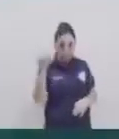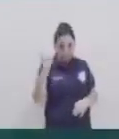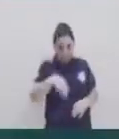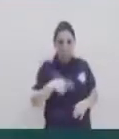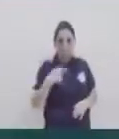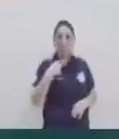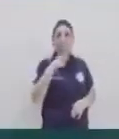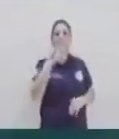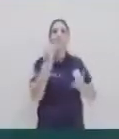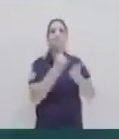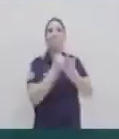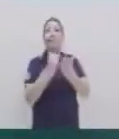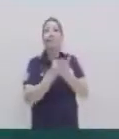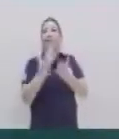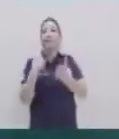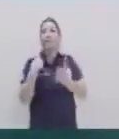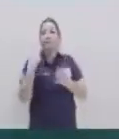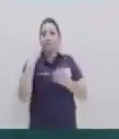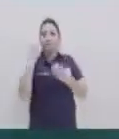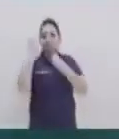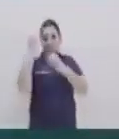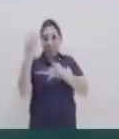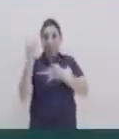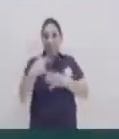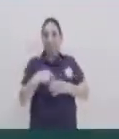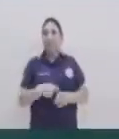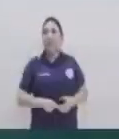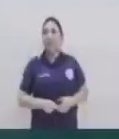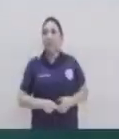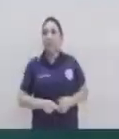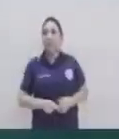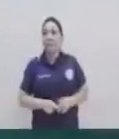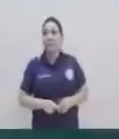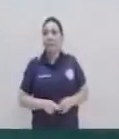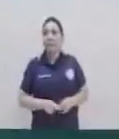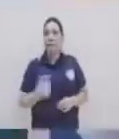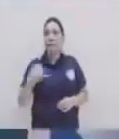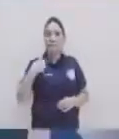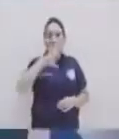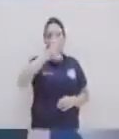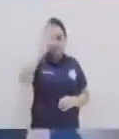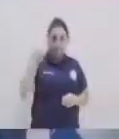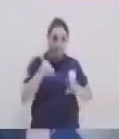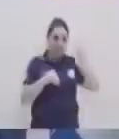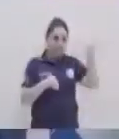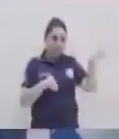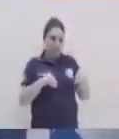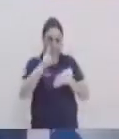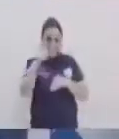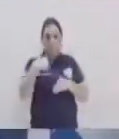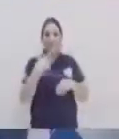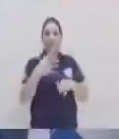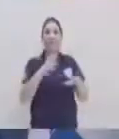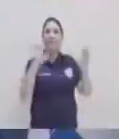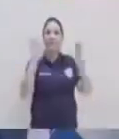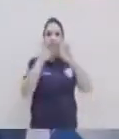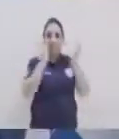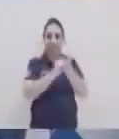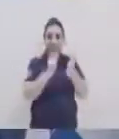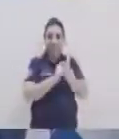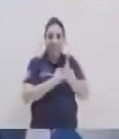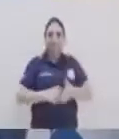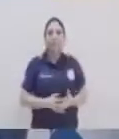diciendo, si es un trabajo de investigación, el poder llegar a conclusiones porque es importante poderlo hacer después de hacer todo este ejercicio.